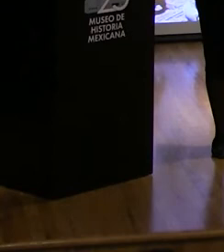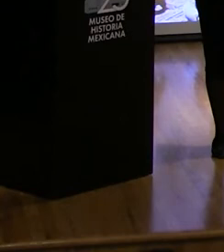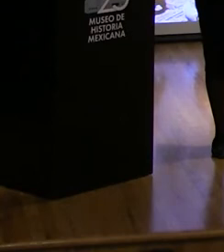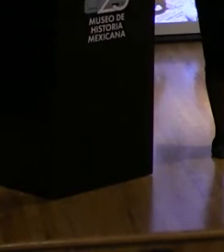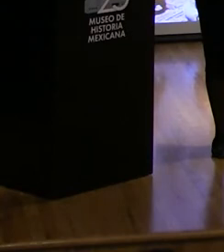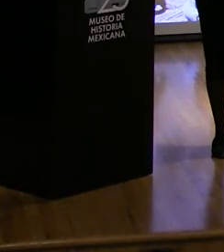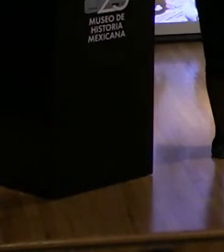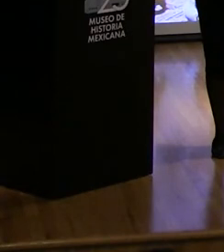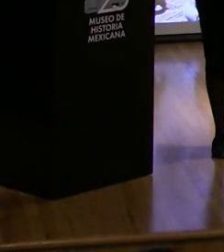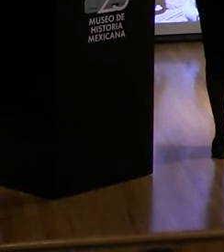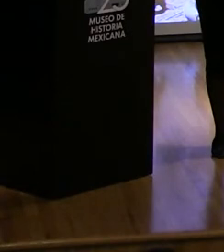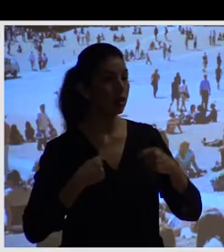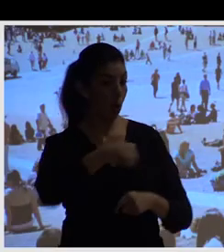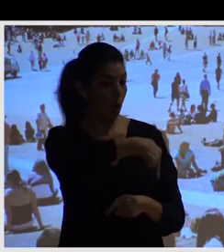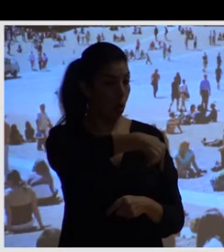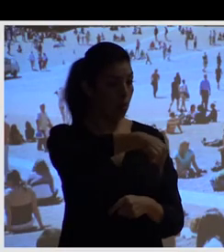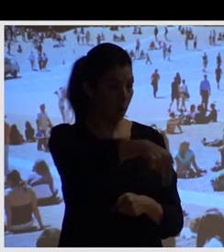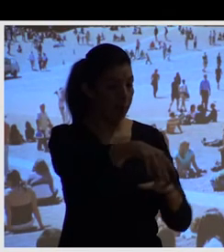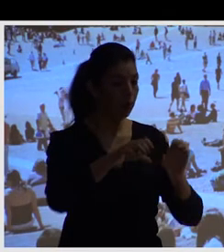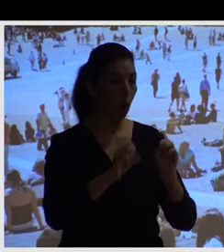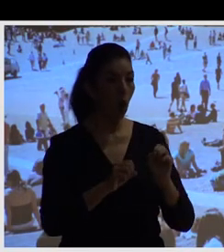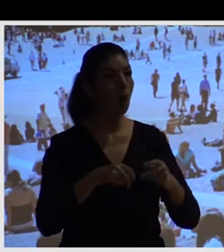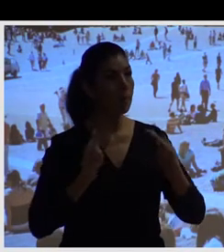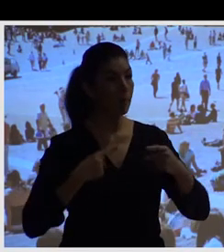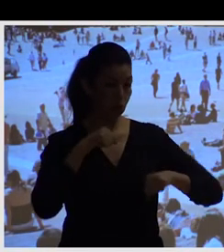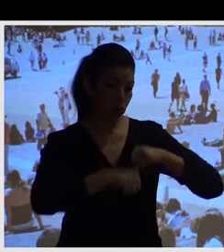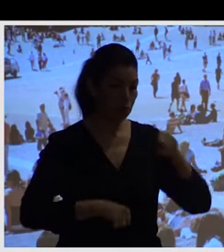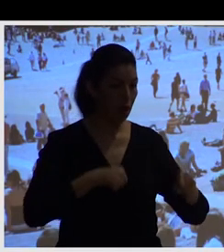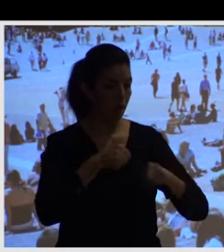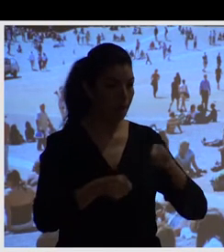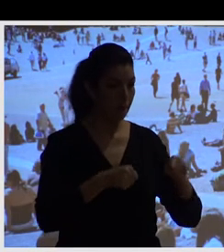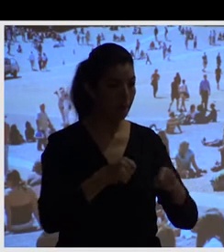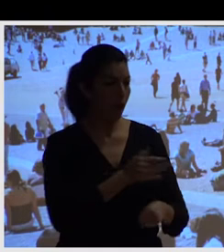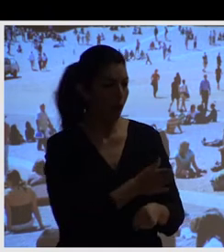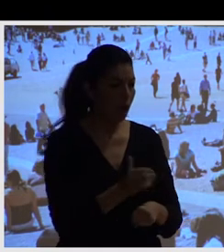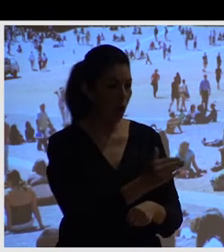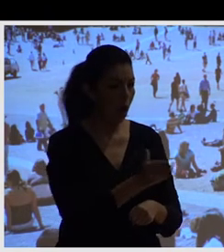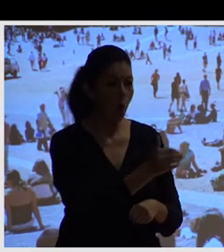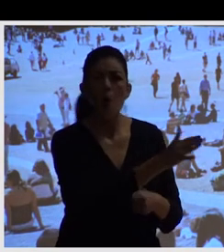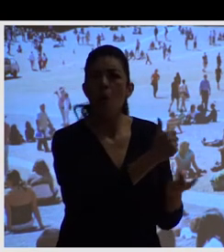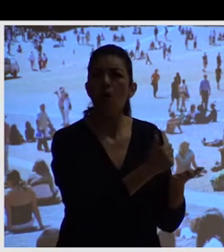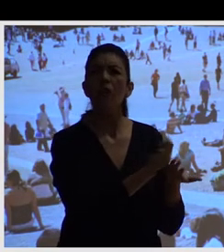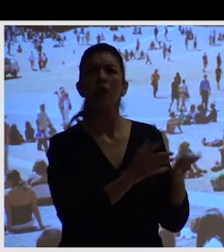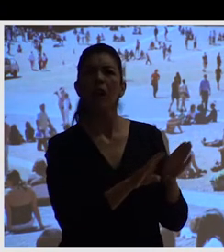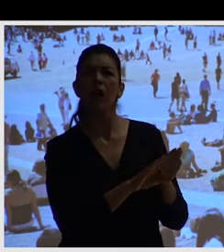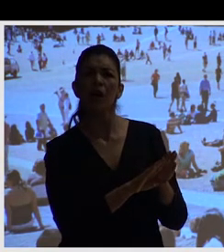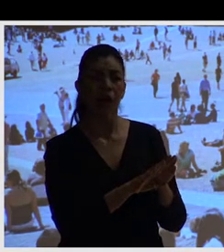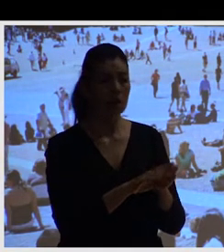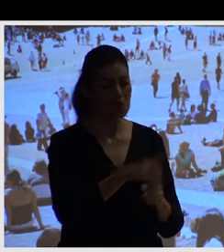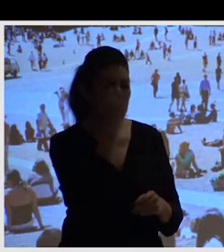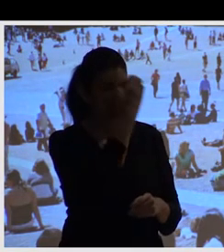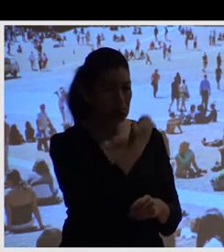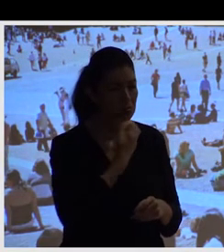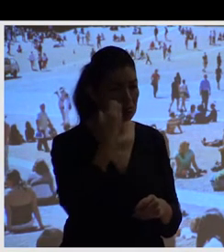el espacio público como espacio de socialización. Italia en los años 60 aún no tiene aquel desarrollo de infraestructura para el automóvil comparable